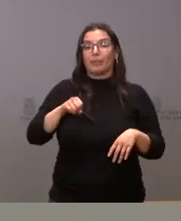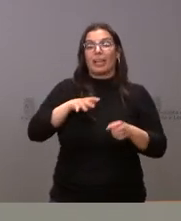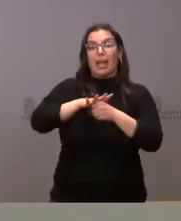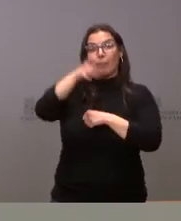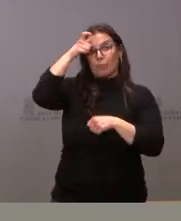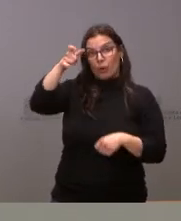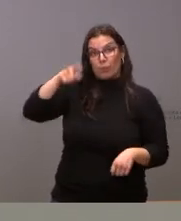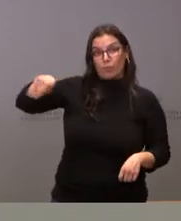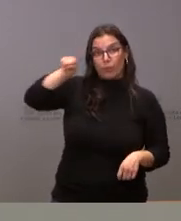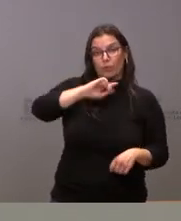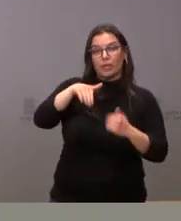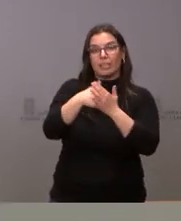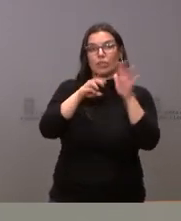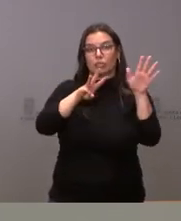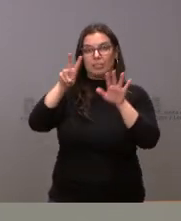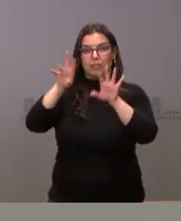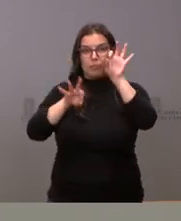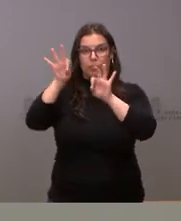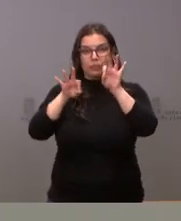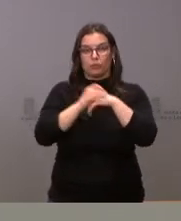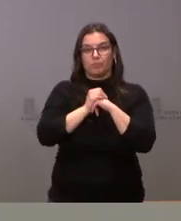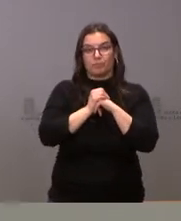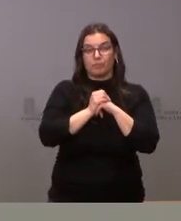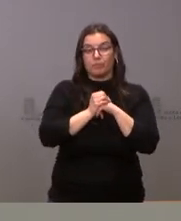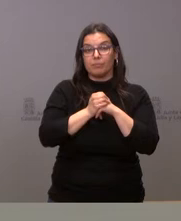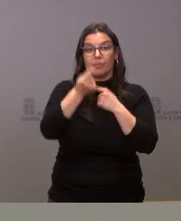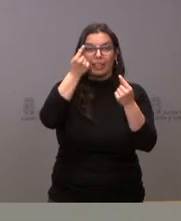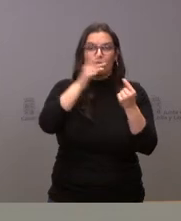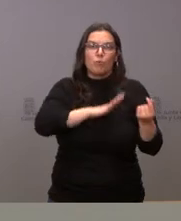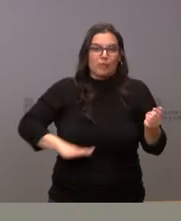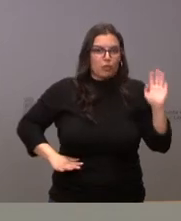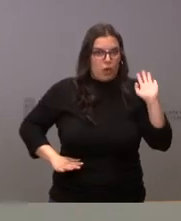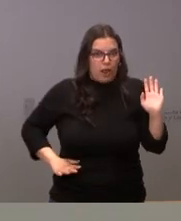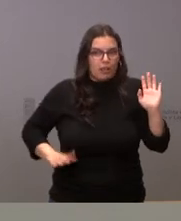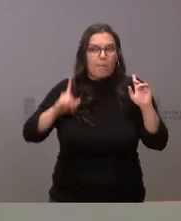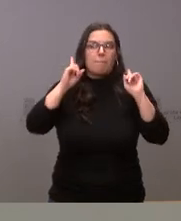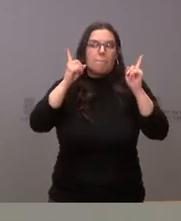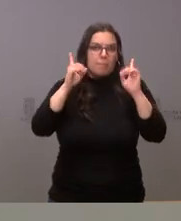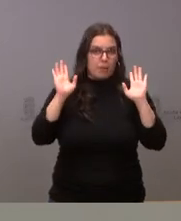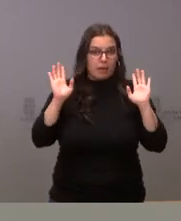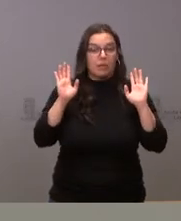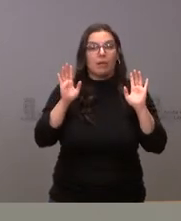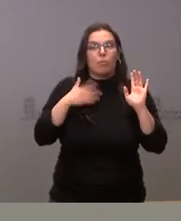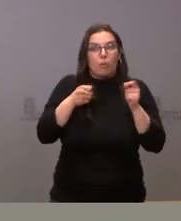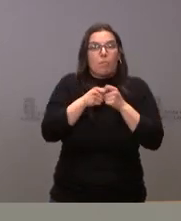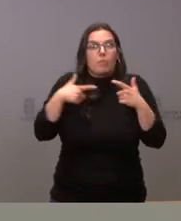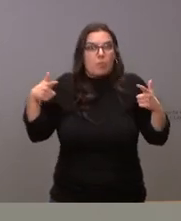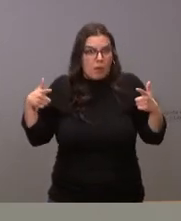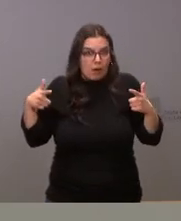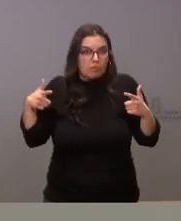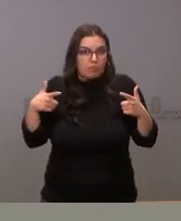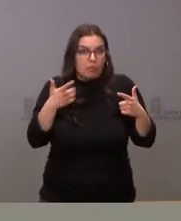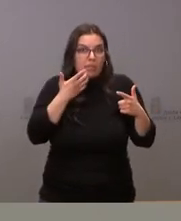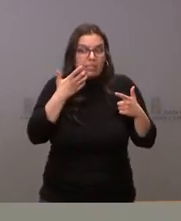rural hasta el 87%. Como les digo, estas cifras son provisionales y, por tanto, pueden crecer. Si